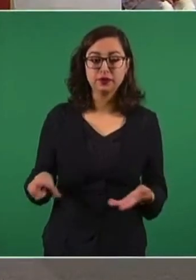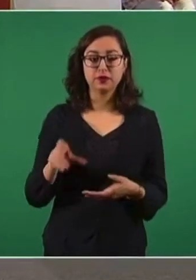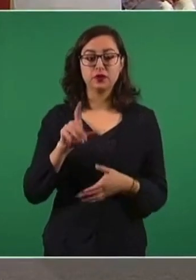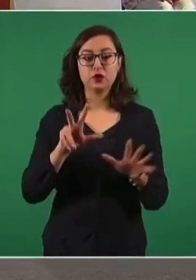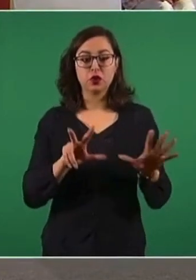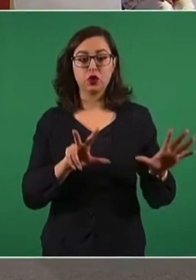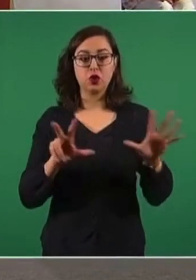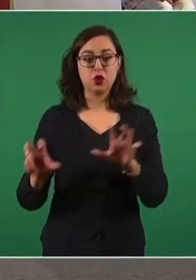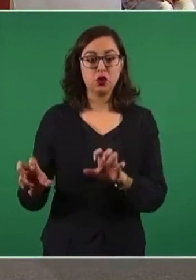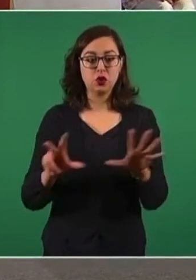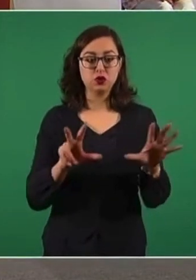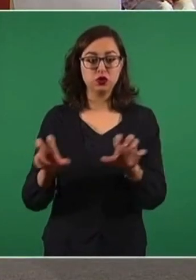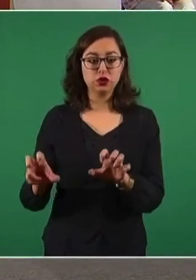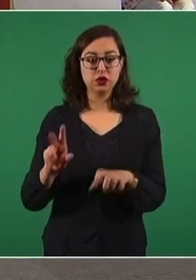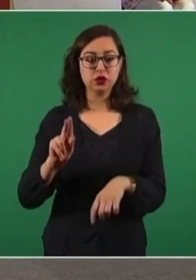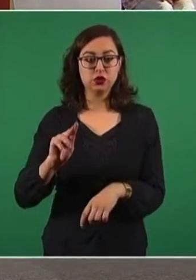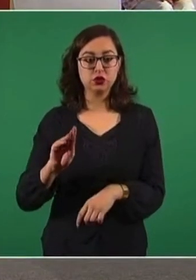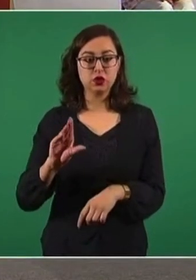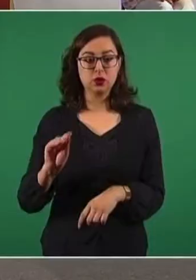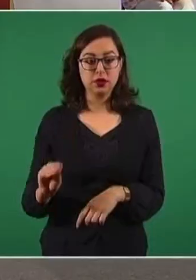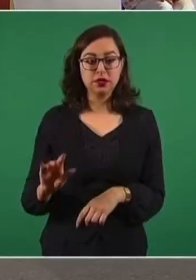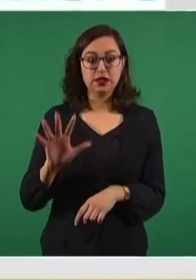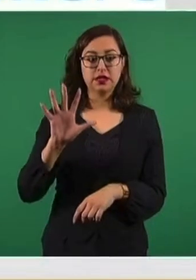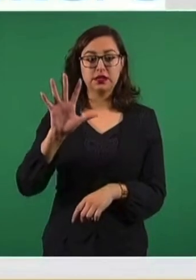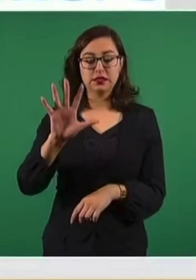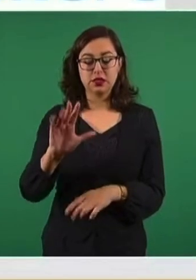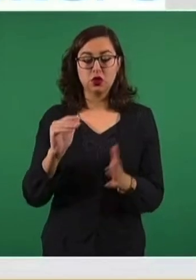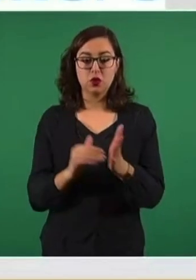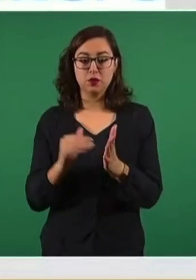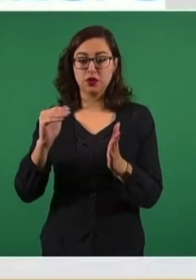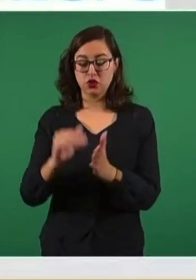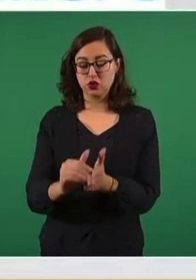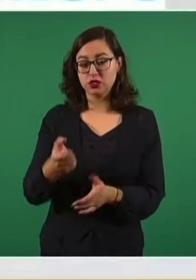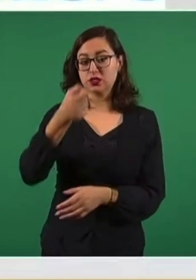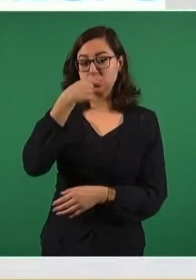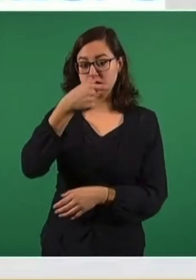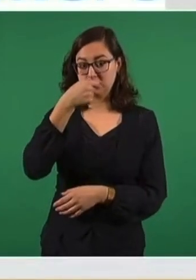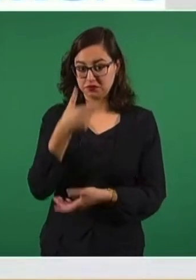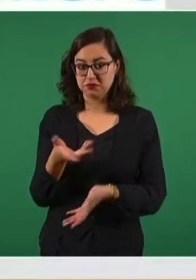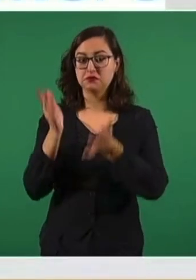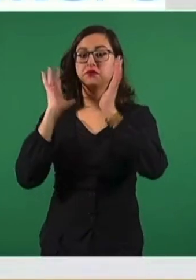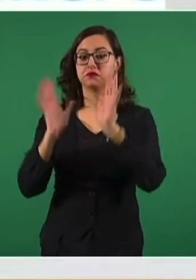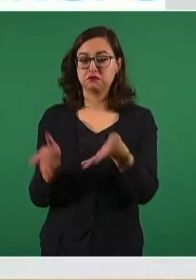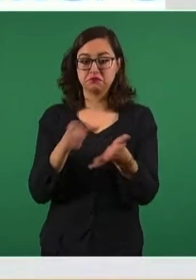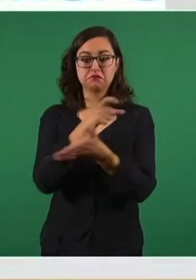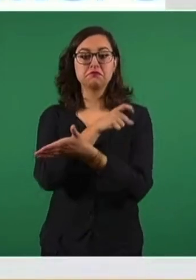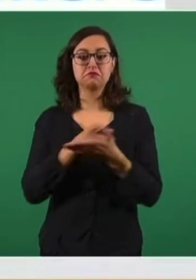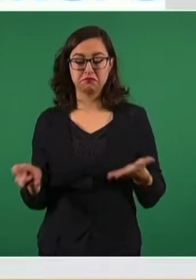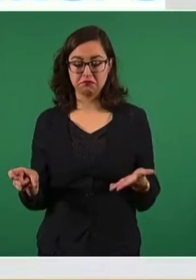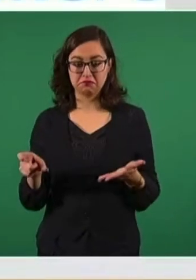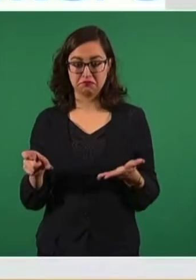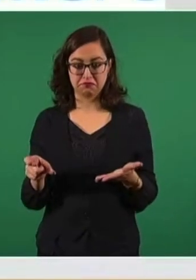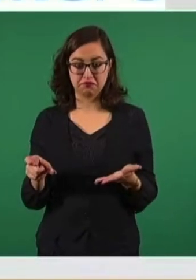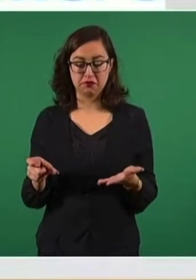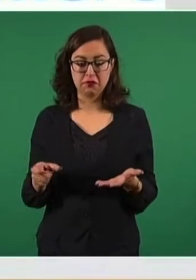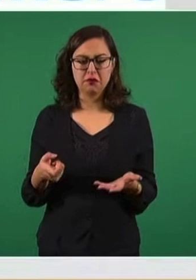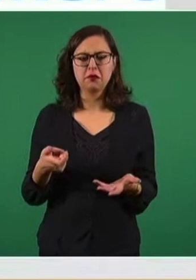millones de piezas ya adquiridas. Ahora bien, ¿cómo está la entrega de estas